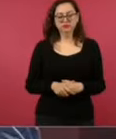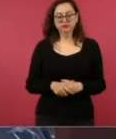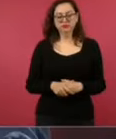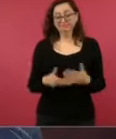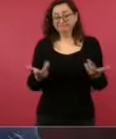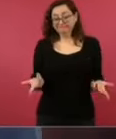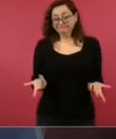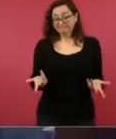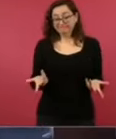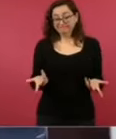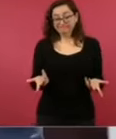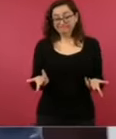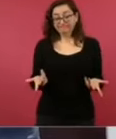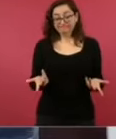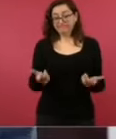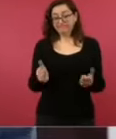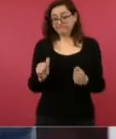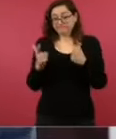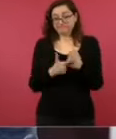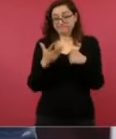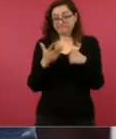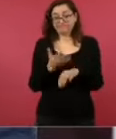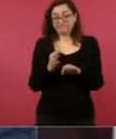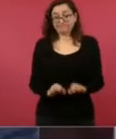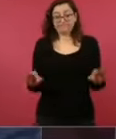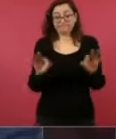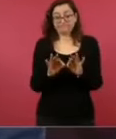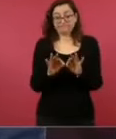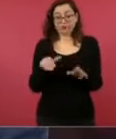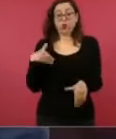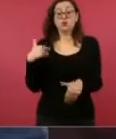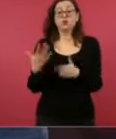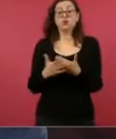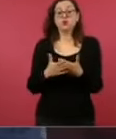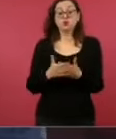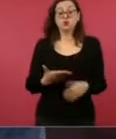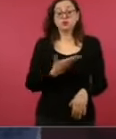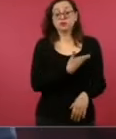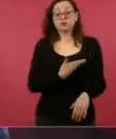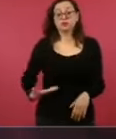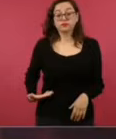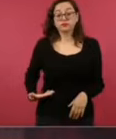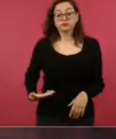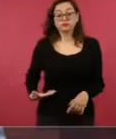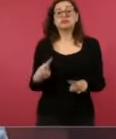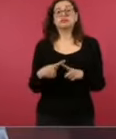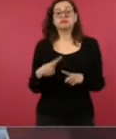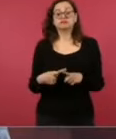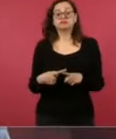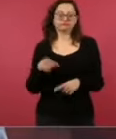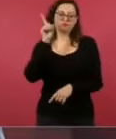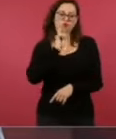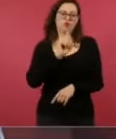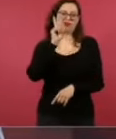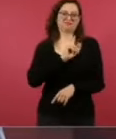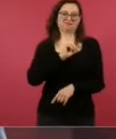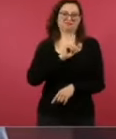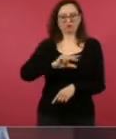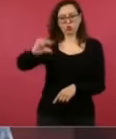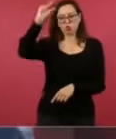entre otras cosas, y algo muy importante, es que llega a la presidencia de México una mujer muy preparada